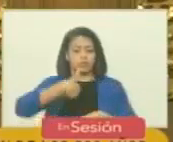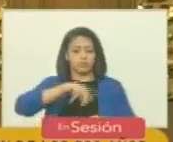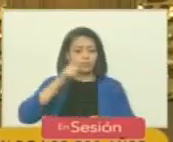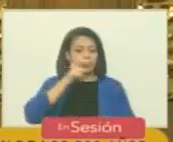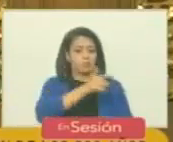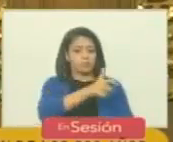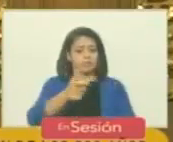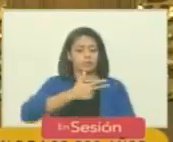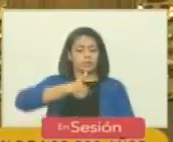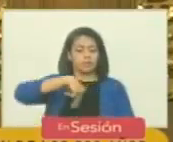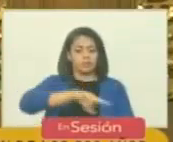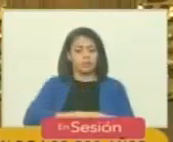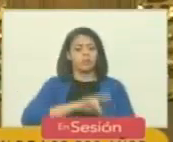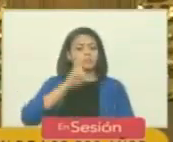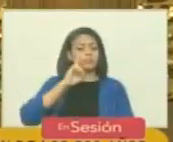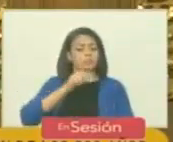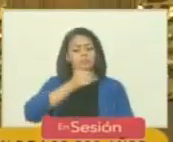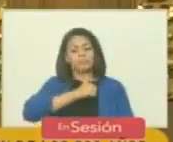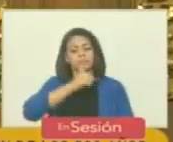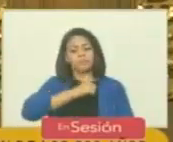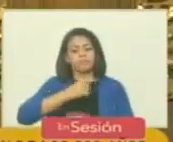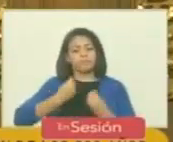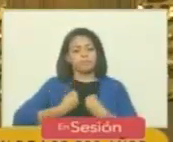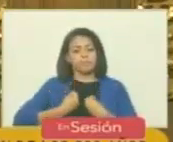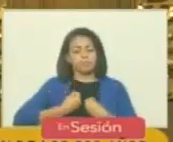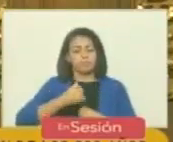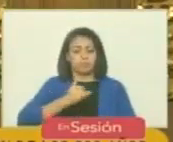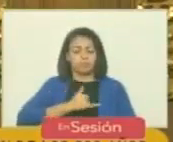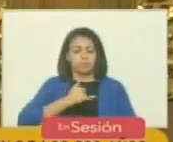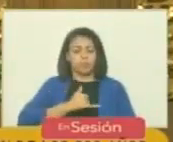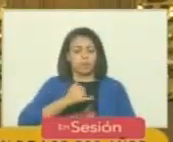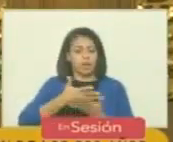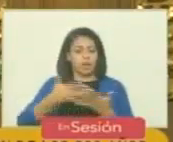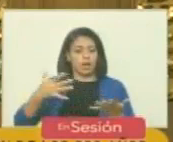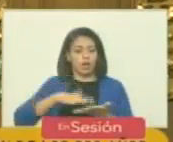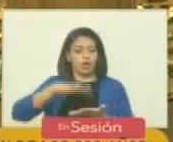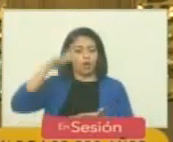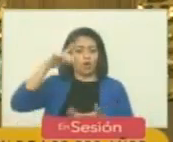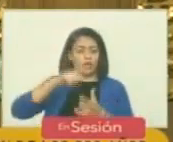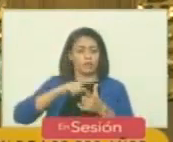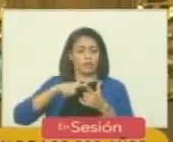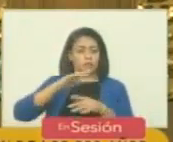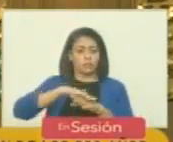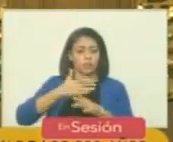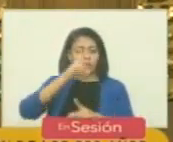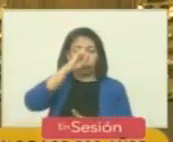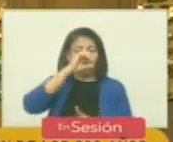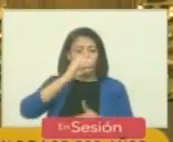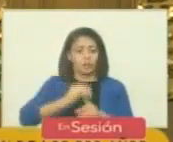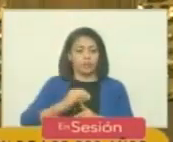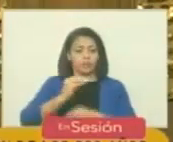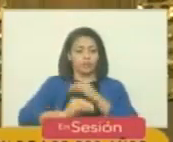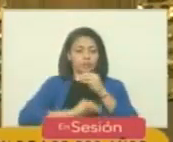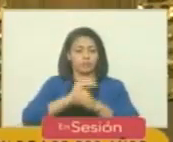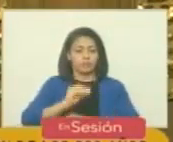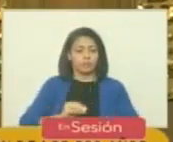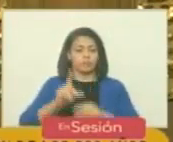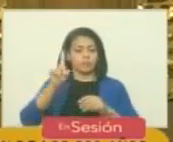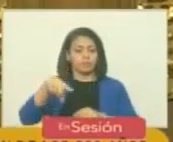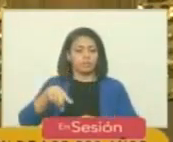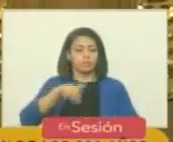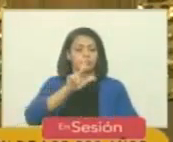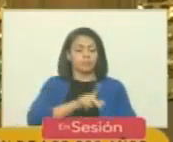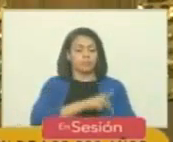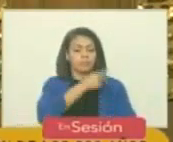pueblos para nuestra supervivencia misma y para nuestra gloria sí porque los objetivos estratégicos también tienen su